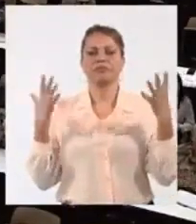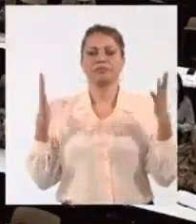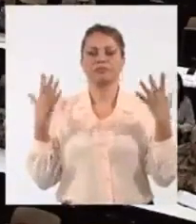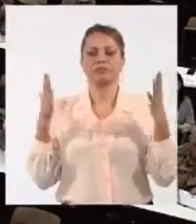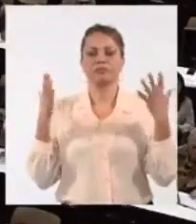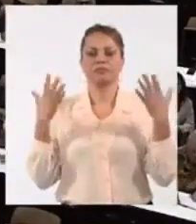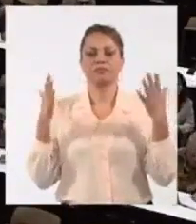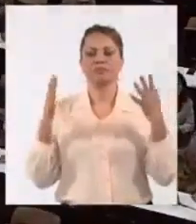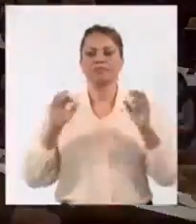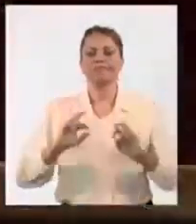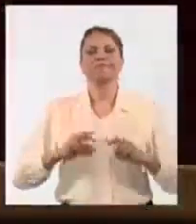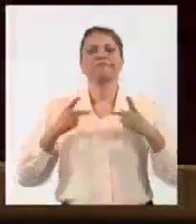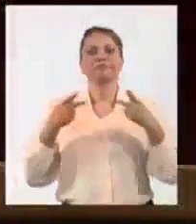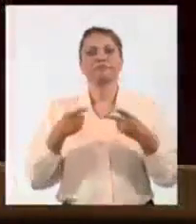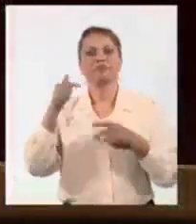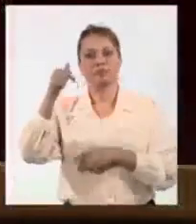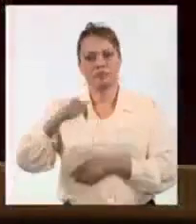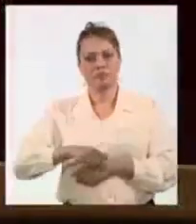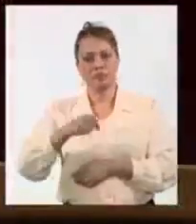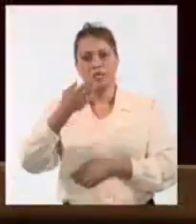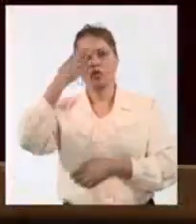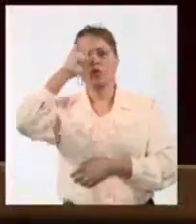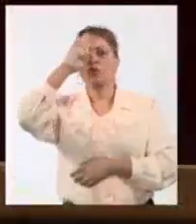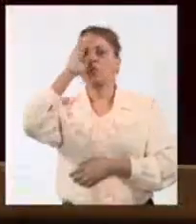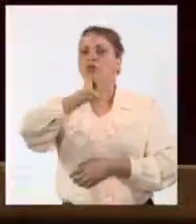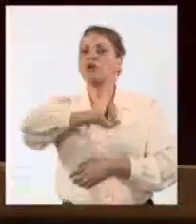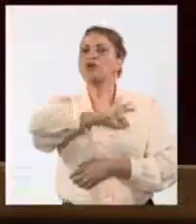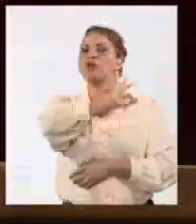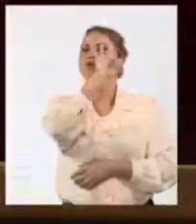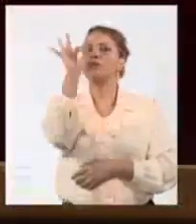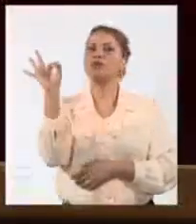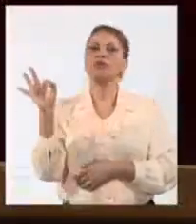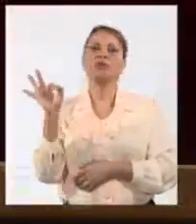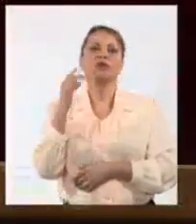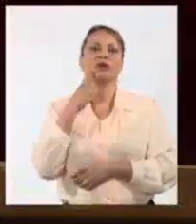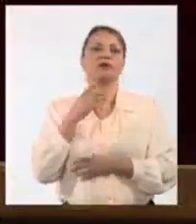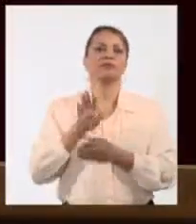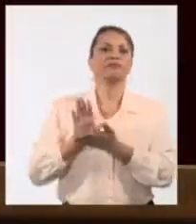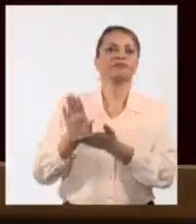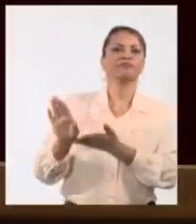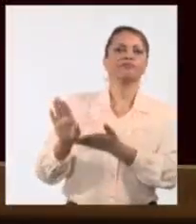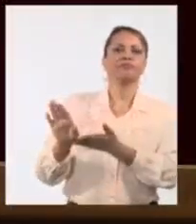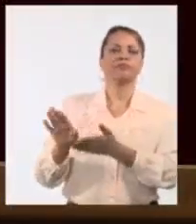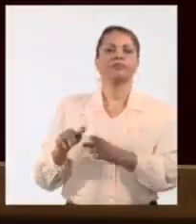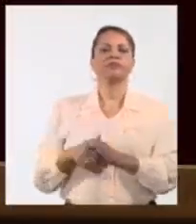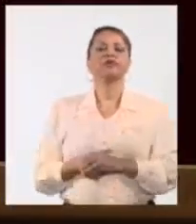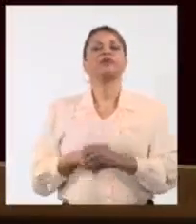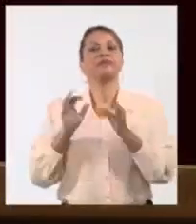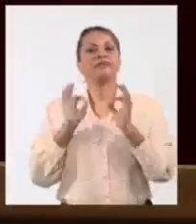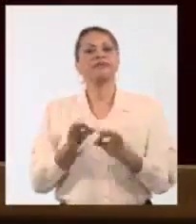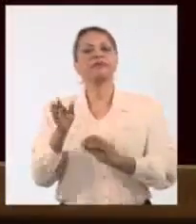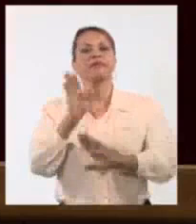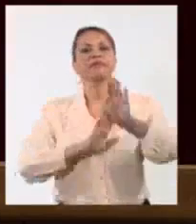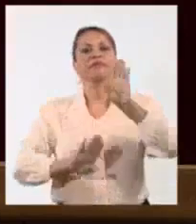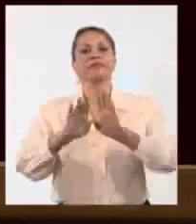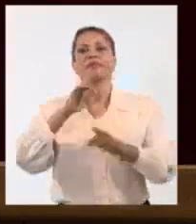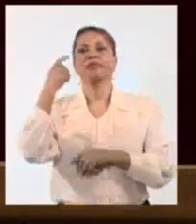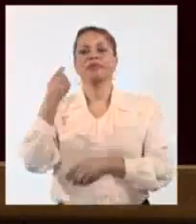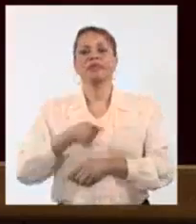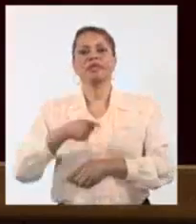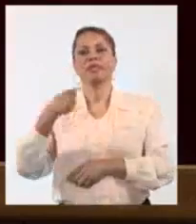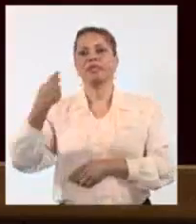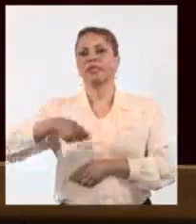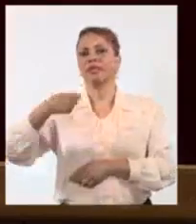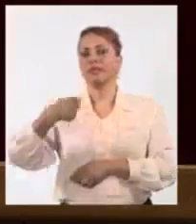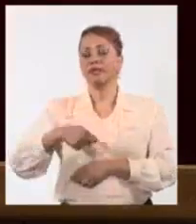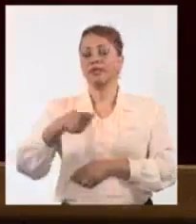Reitero hoy que Cuba jamás estará entre los indiferentes. Defenderemos siempre el derecho a la autodeterminación de ese